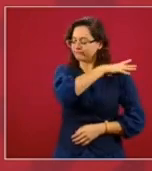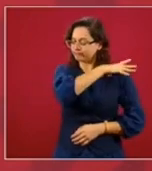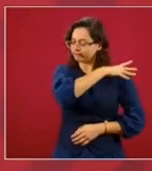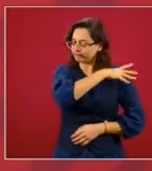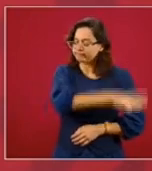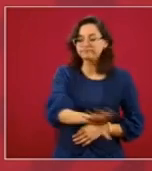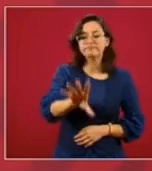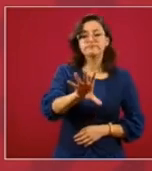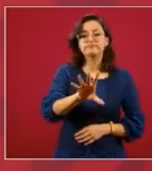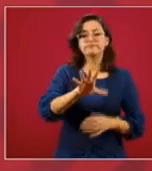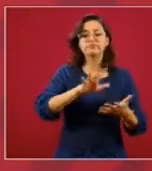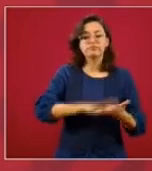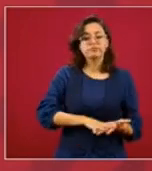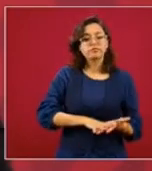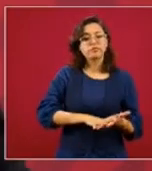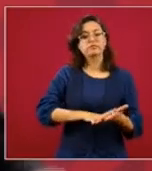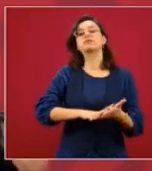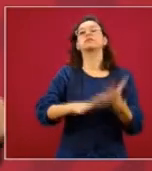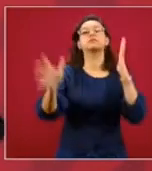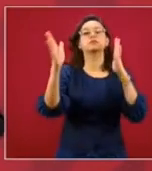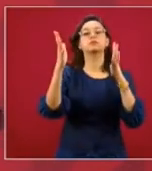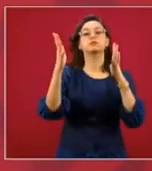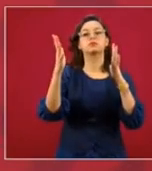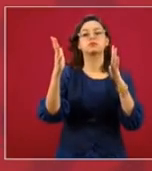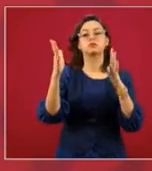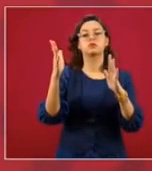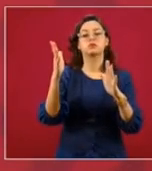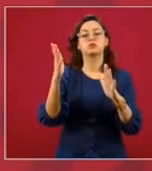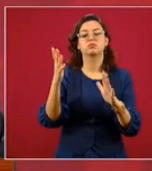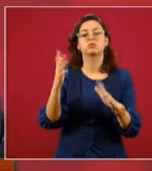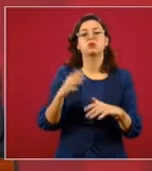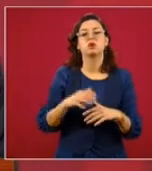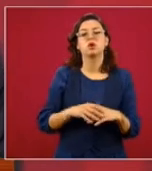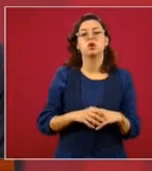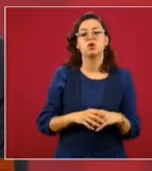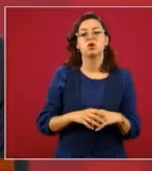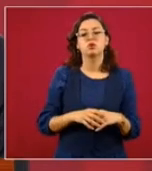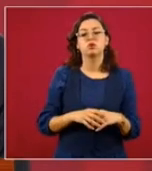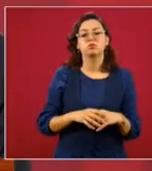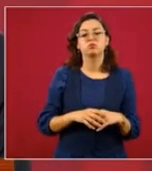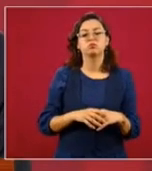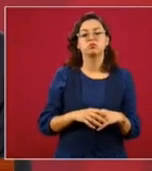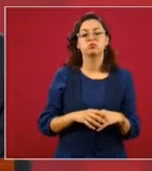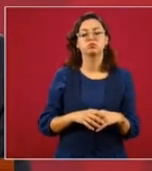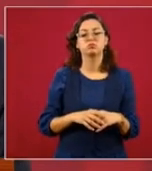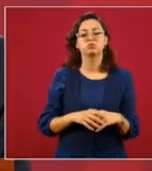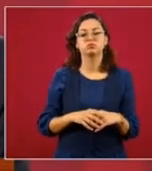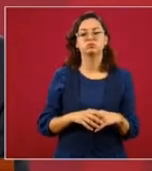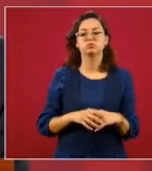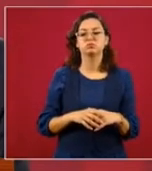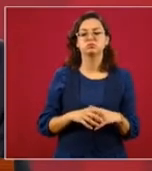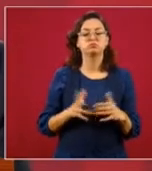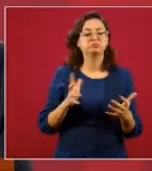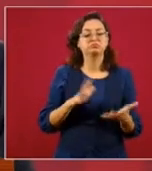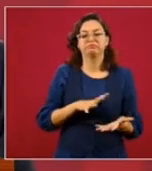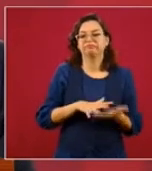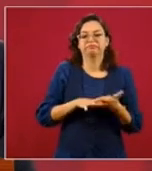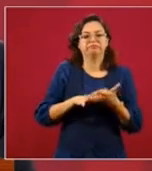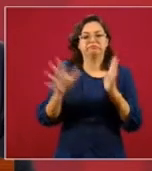de manera irracional